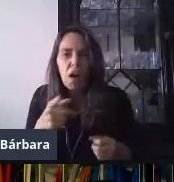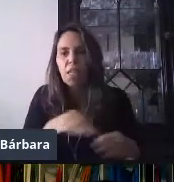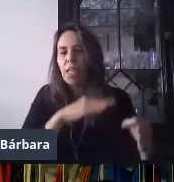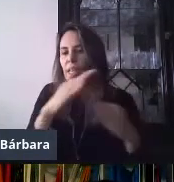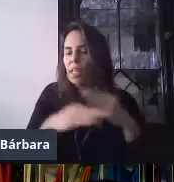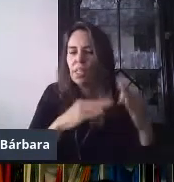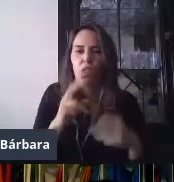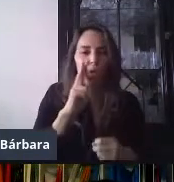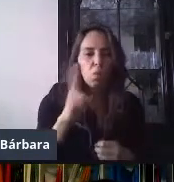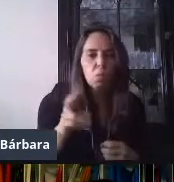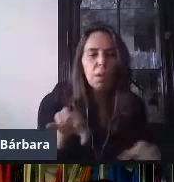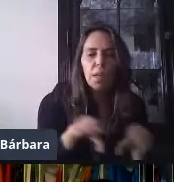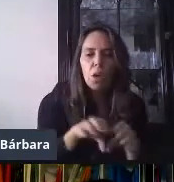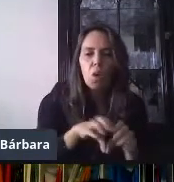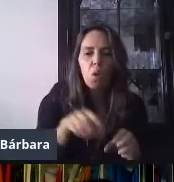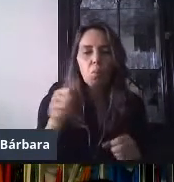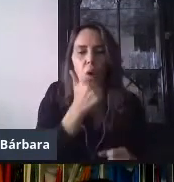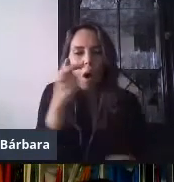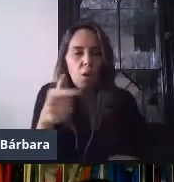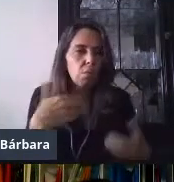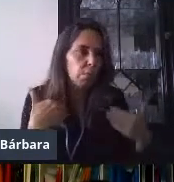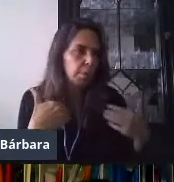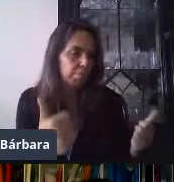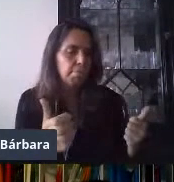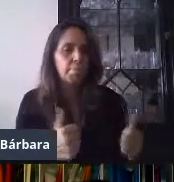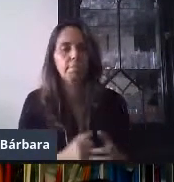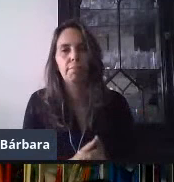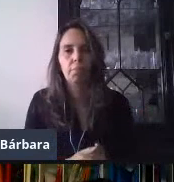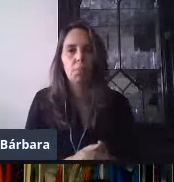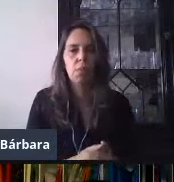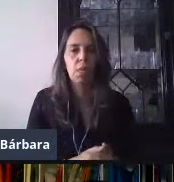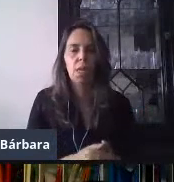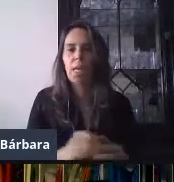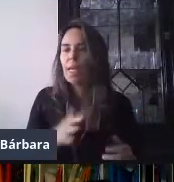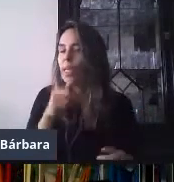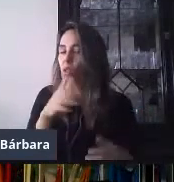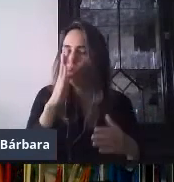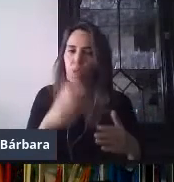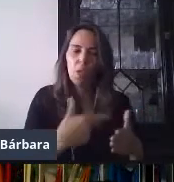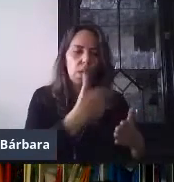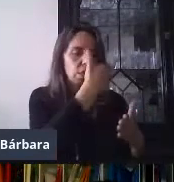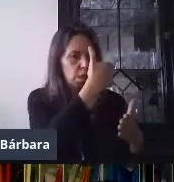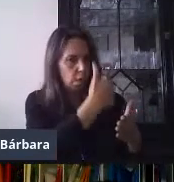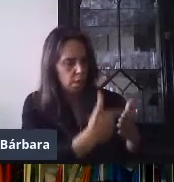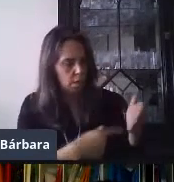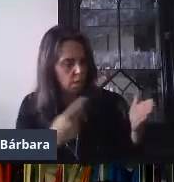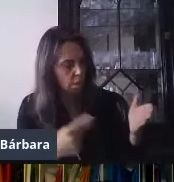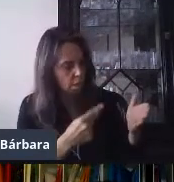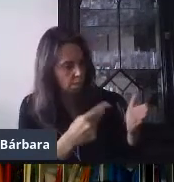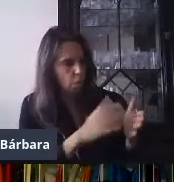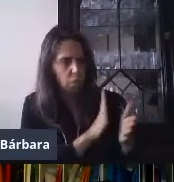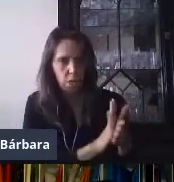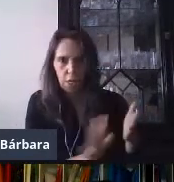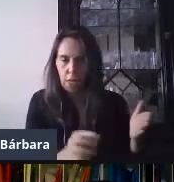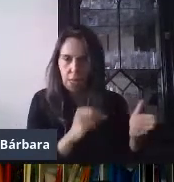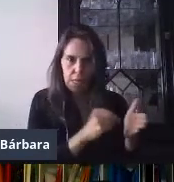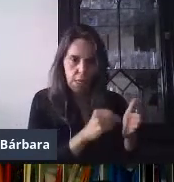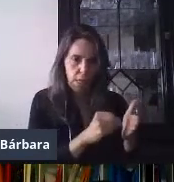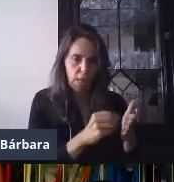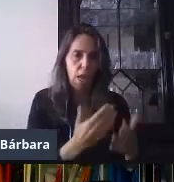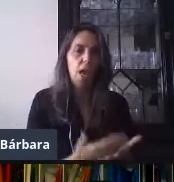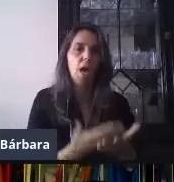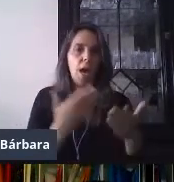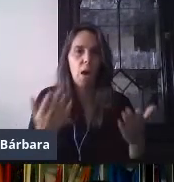todos. Bien. Entonces, ahora, ¿cómo, una vez que ya tengo mi formulario, ahora, ¿cómo lo voy a hacer? Bien, entonces, nos regresamos al